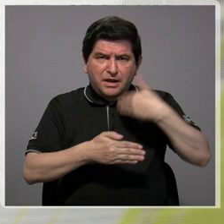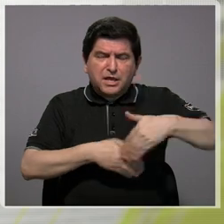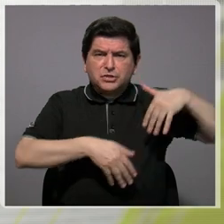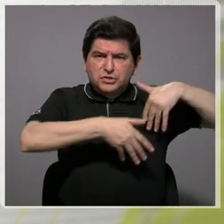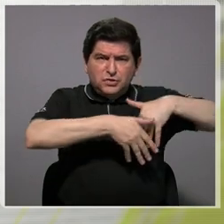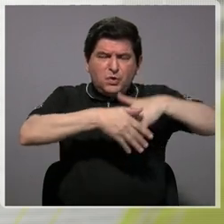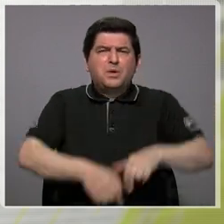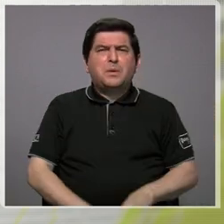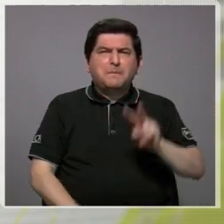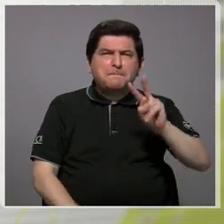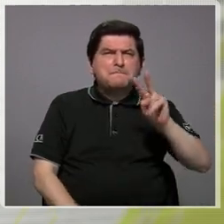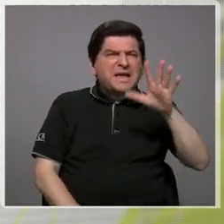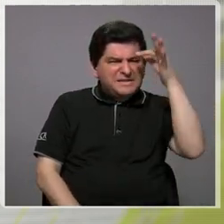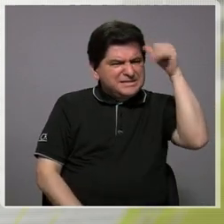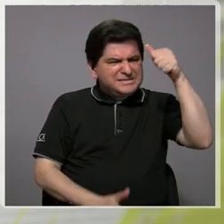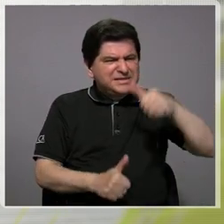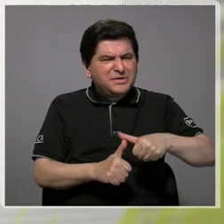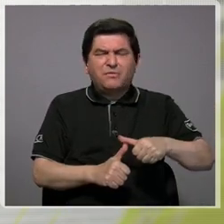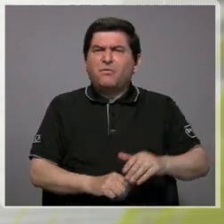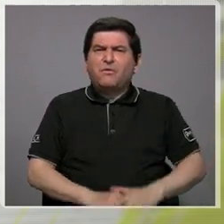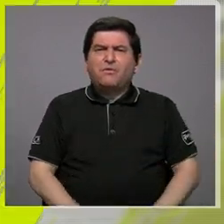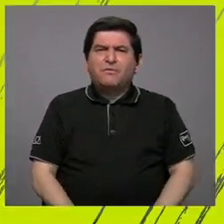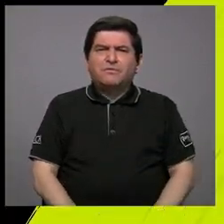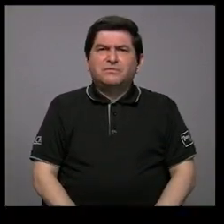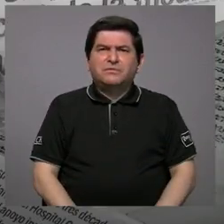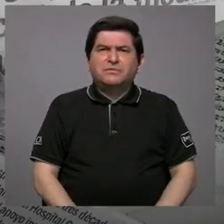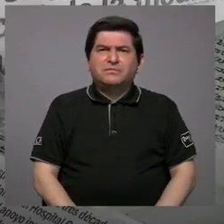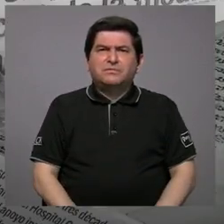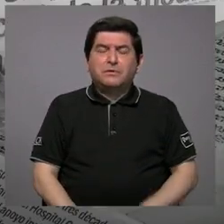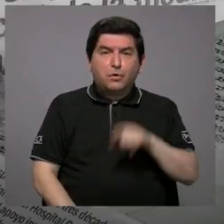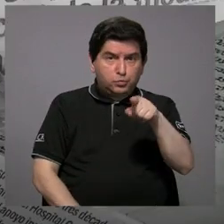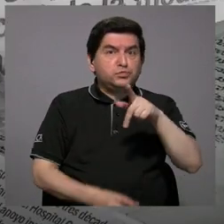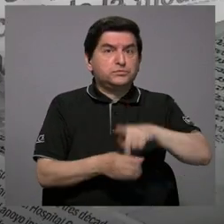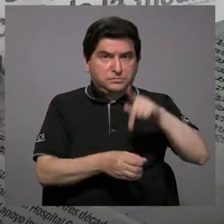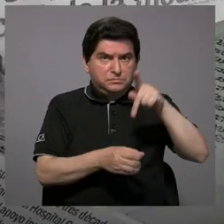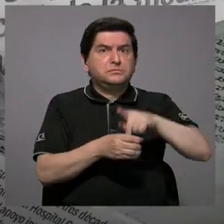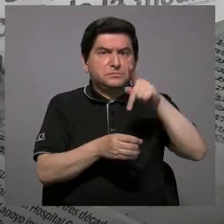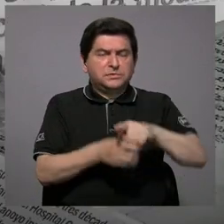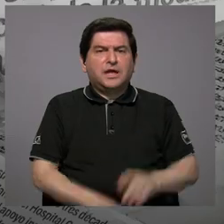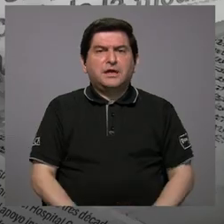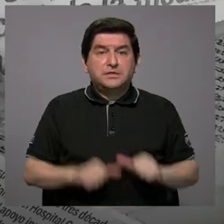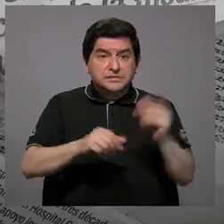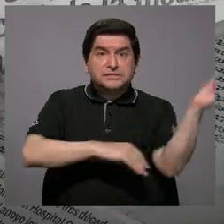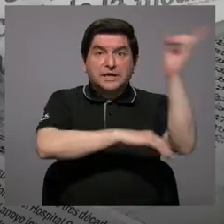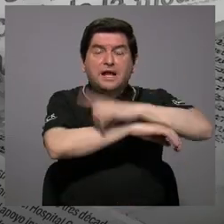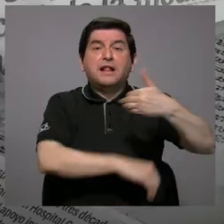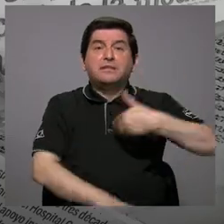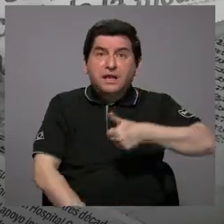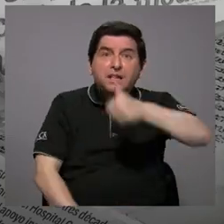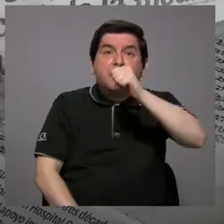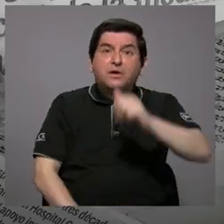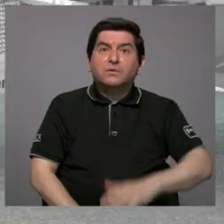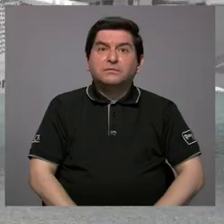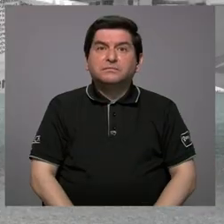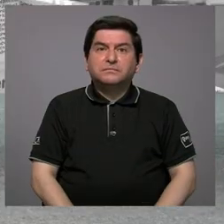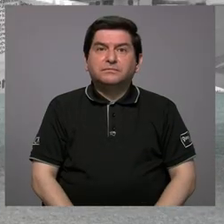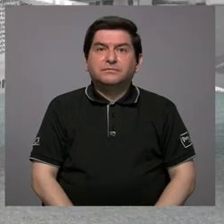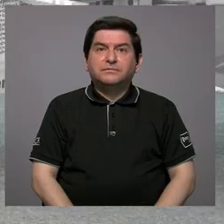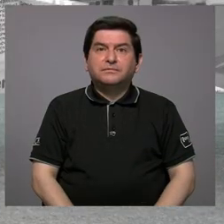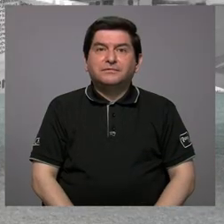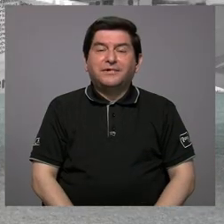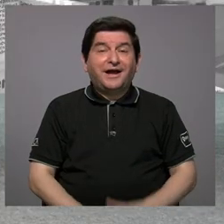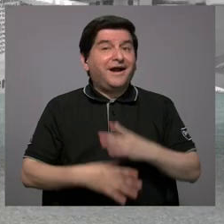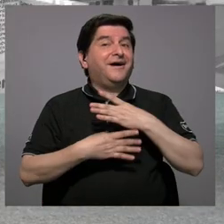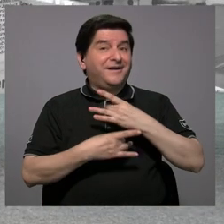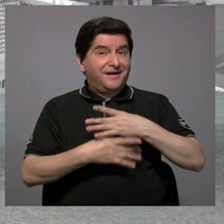marcha del 25, creo que fue en la cual ustedes participaron al día siguiente si tenían agua. Es sumamente